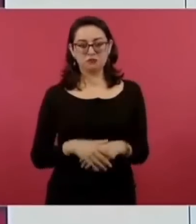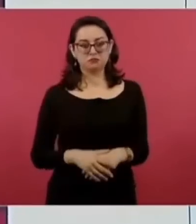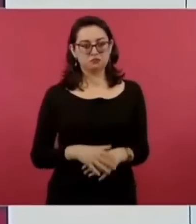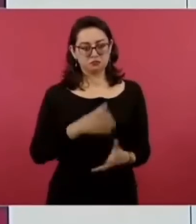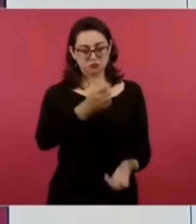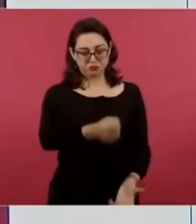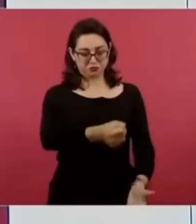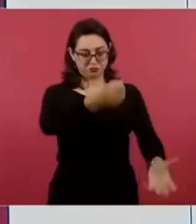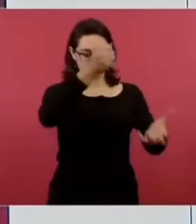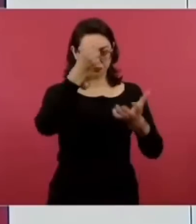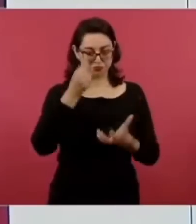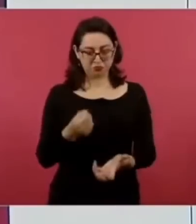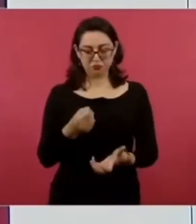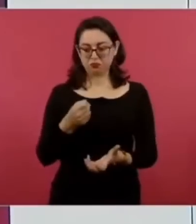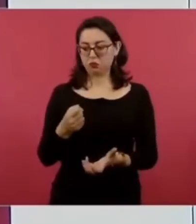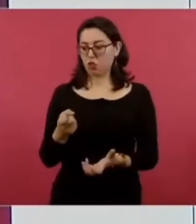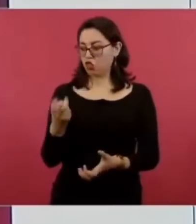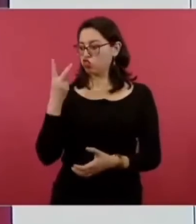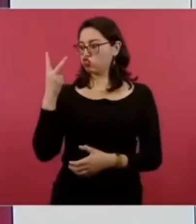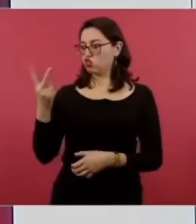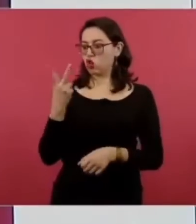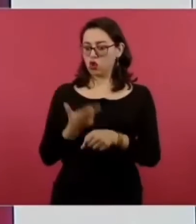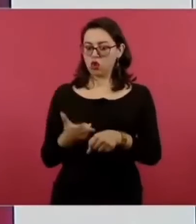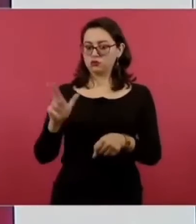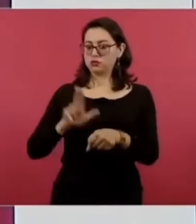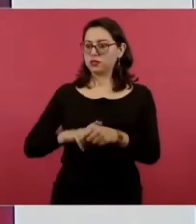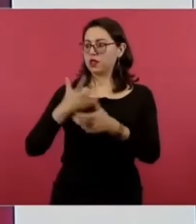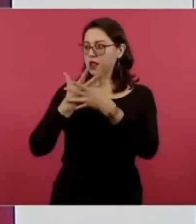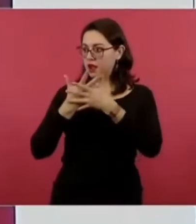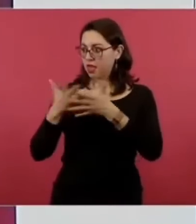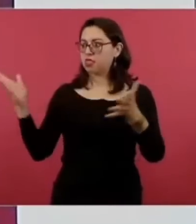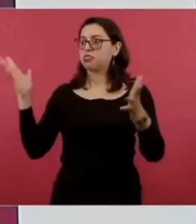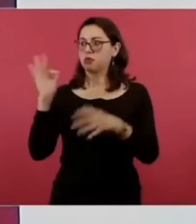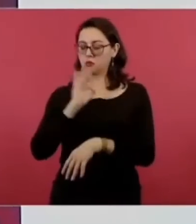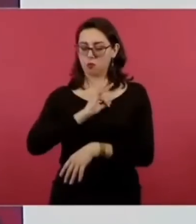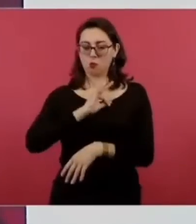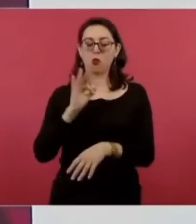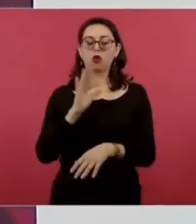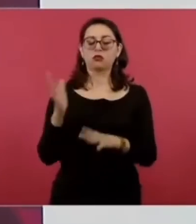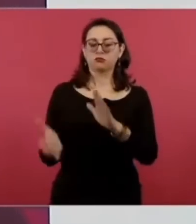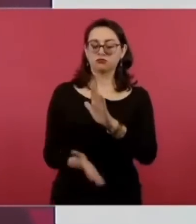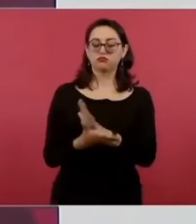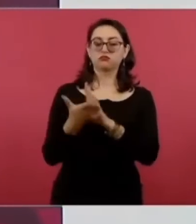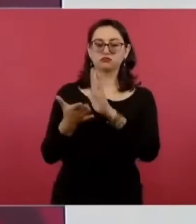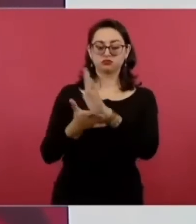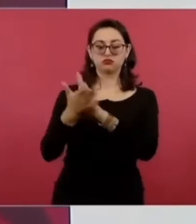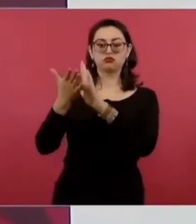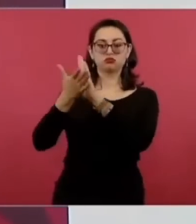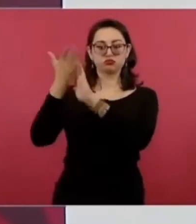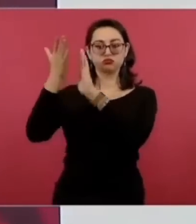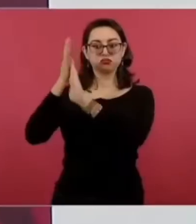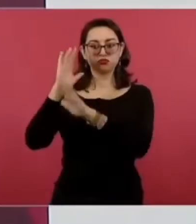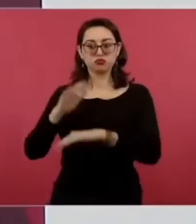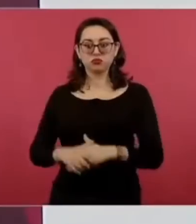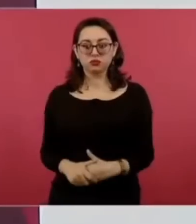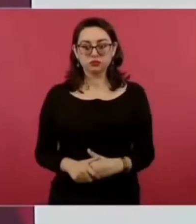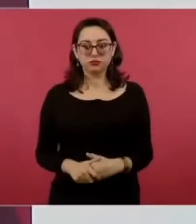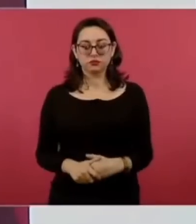y otro en la cuenca del Papaloapan en Oaxaca en Tuxepéc